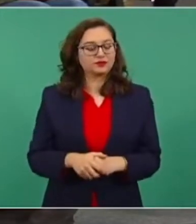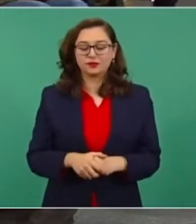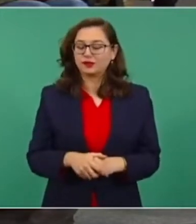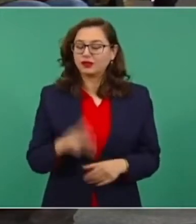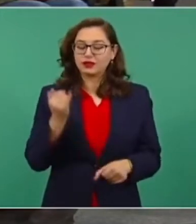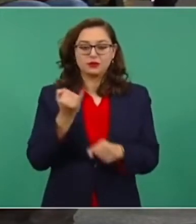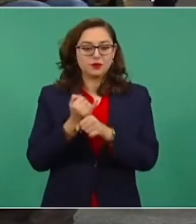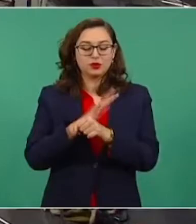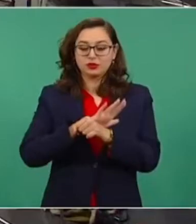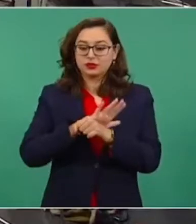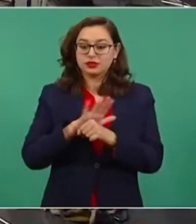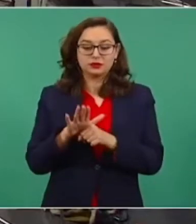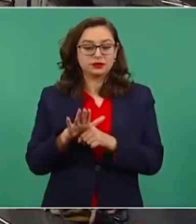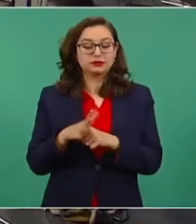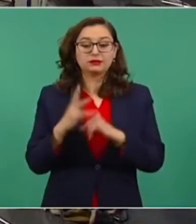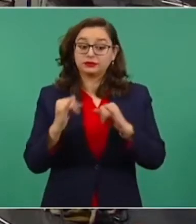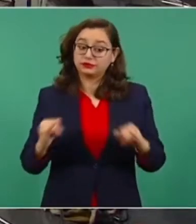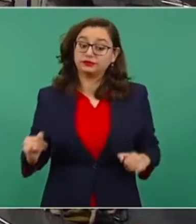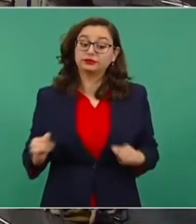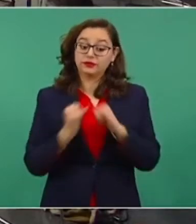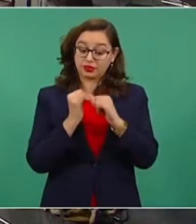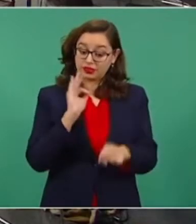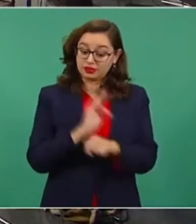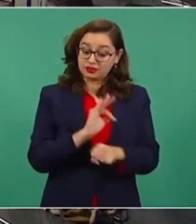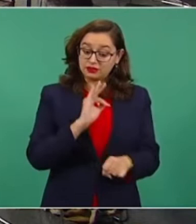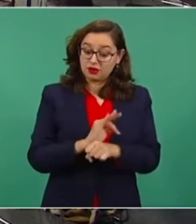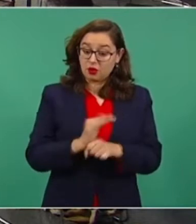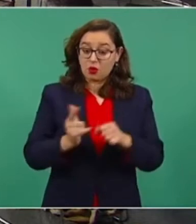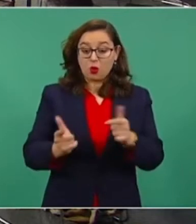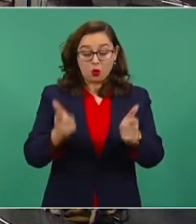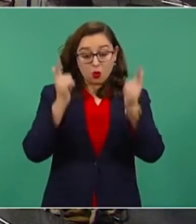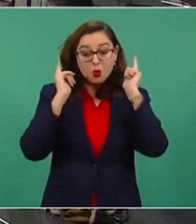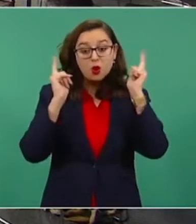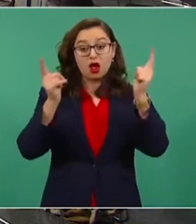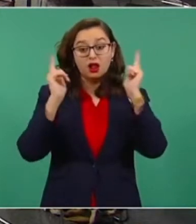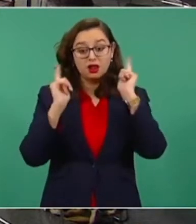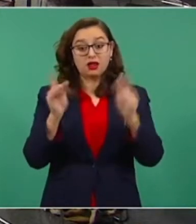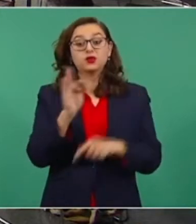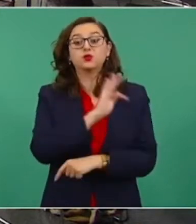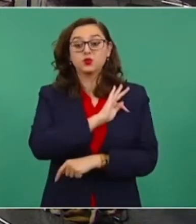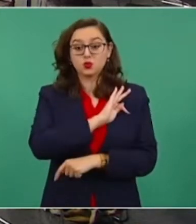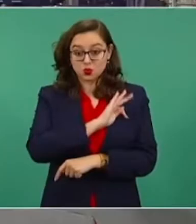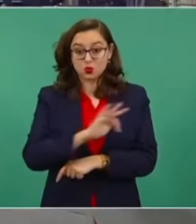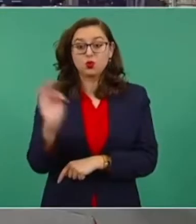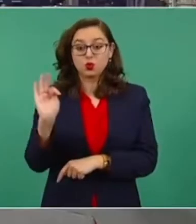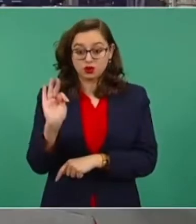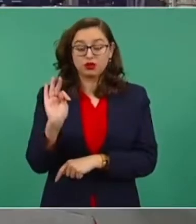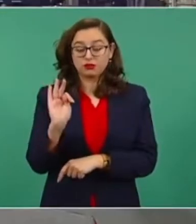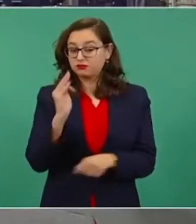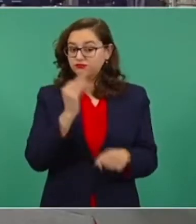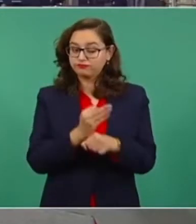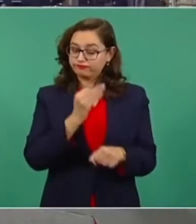de lo que la institución les pueda dar o les pueda responder a ambas las aleje de esta